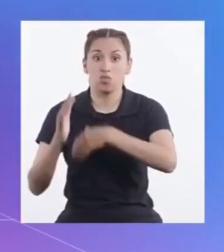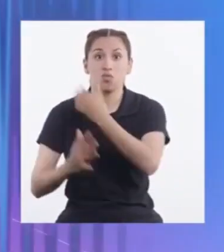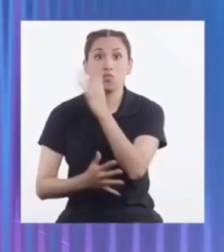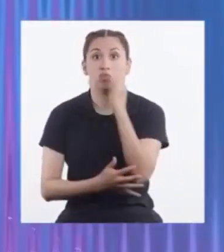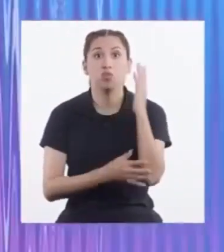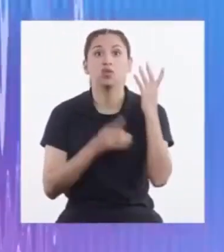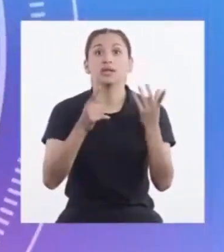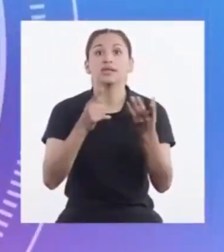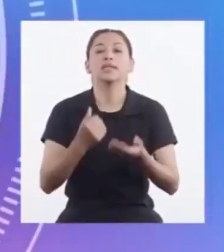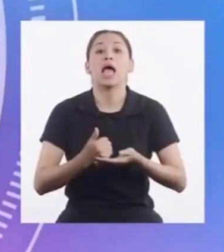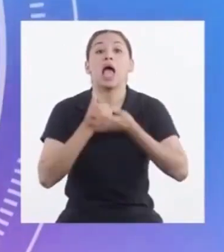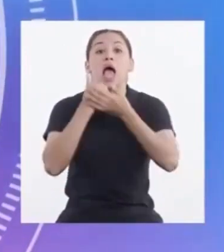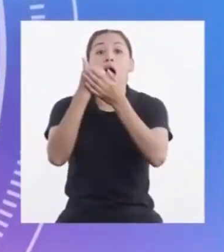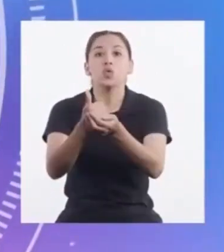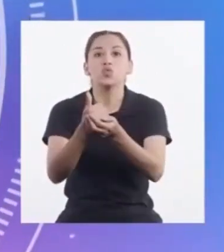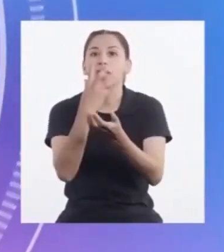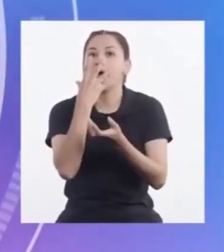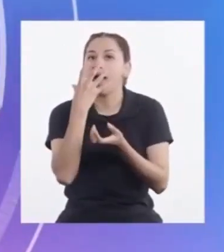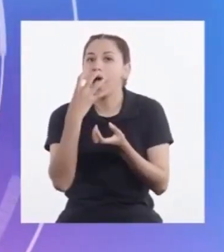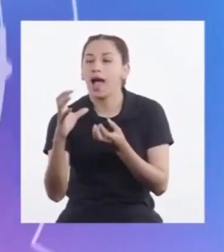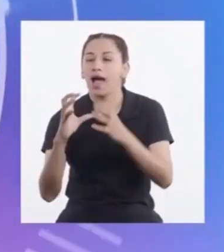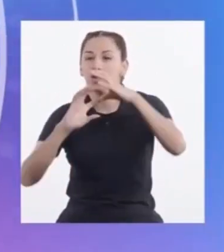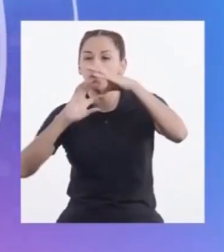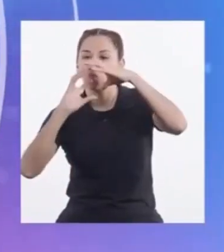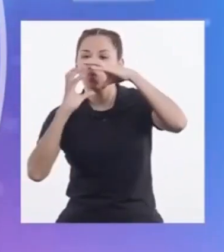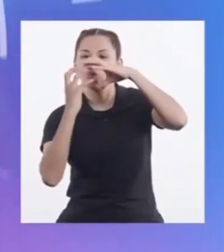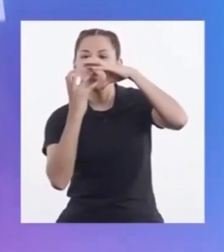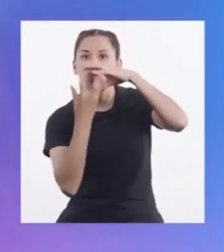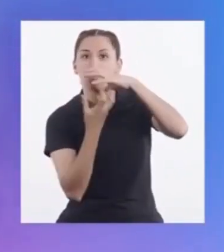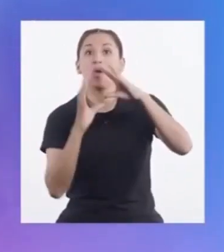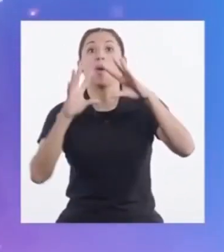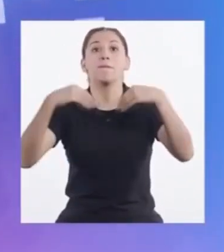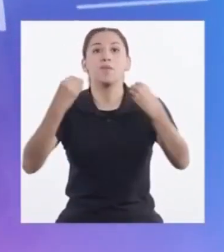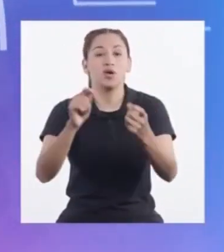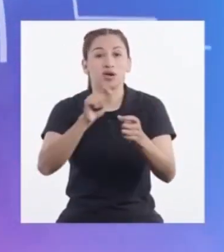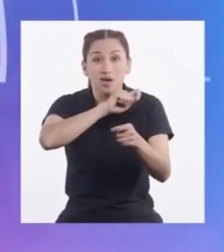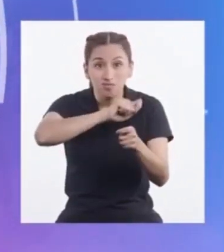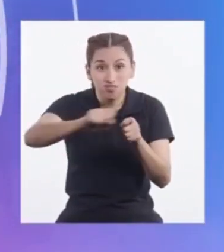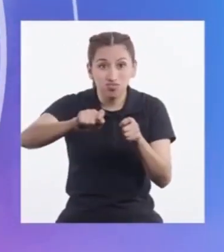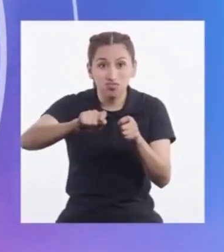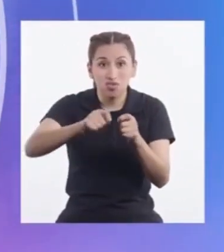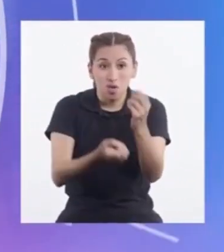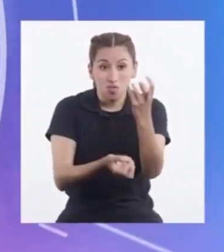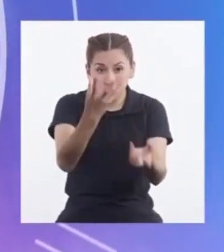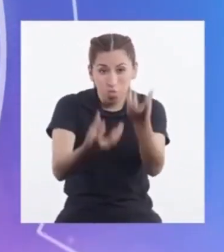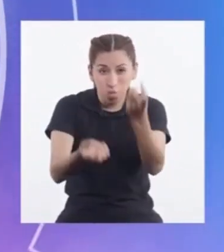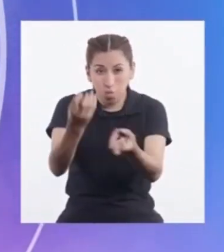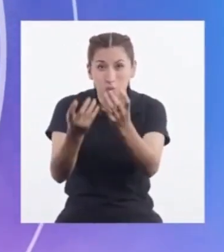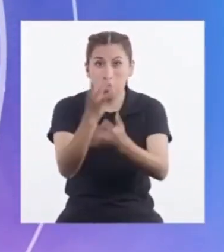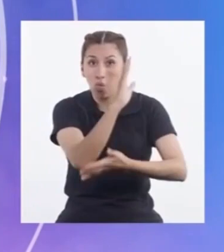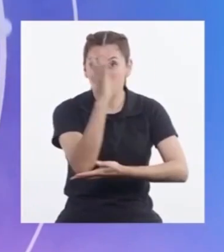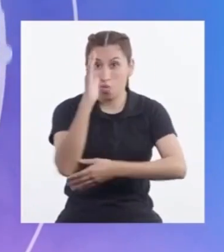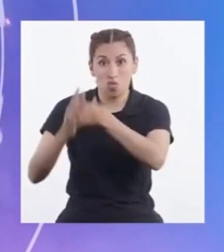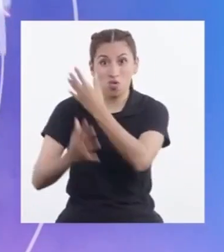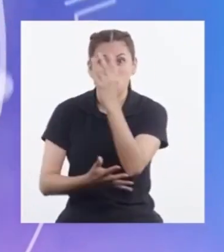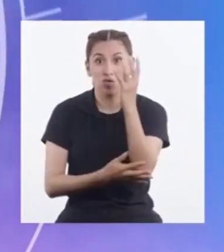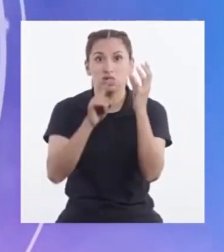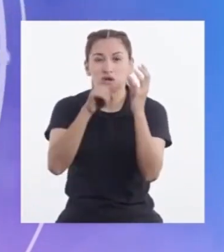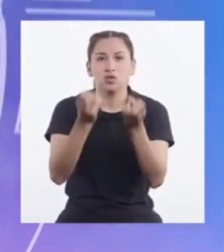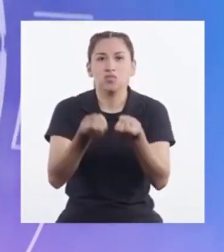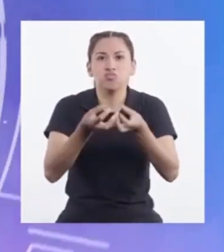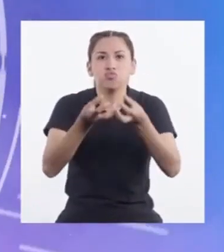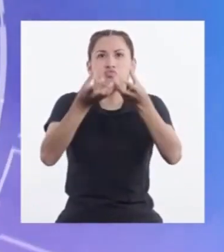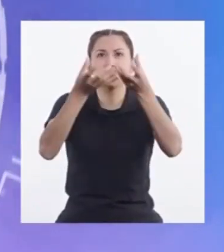Contribuye Al calentamiento global Porque cada vez Que un bosque Es quemado Emite gases De efecto invernadero